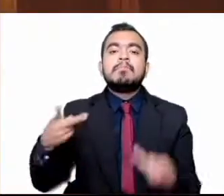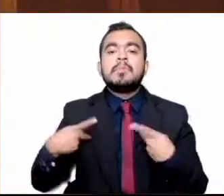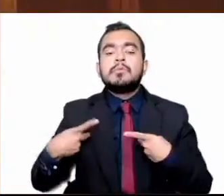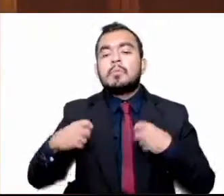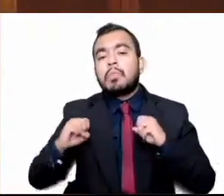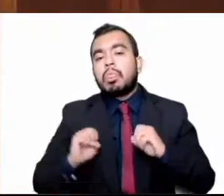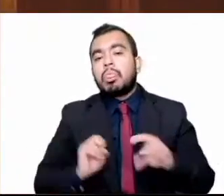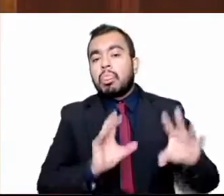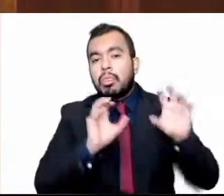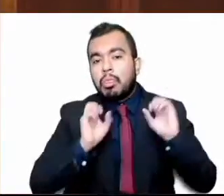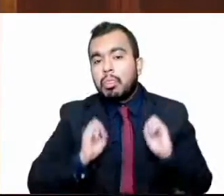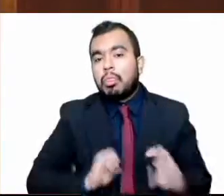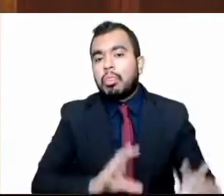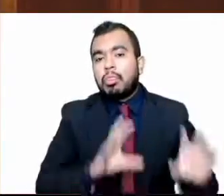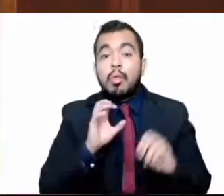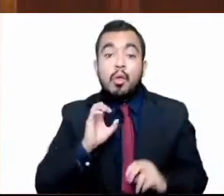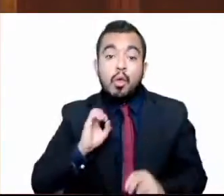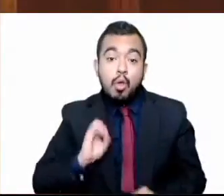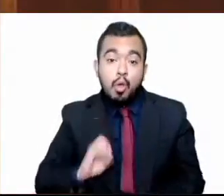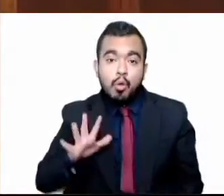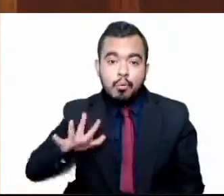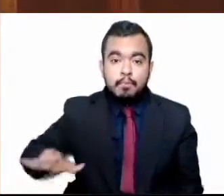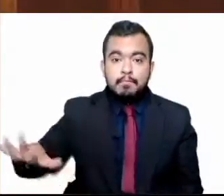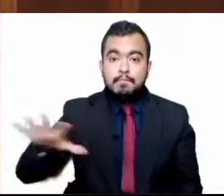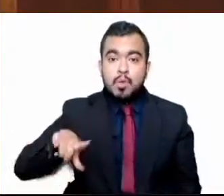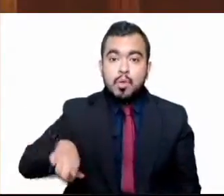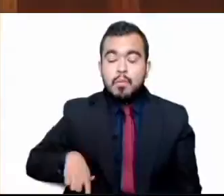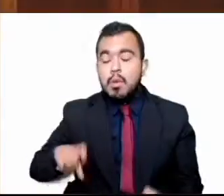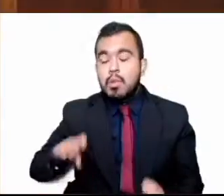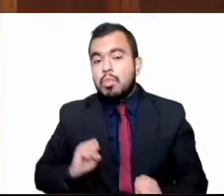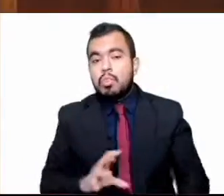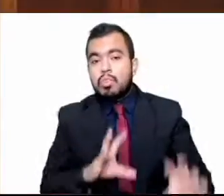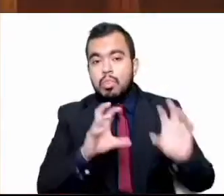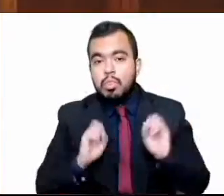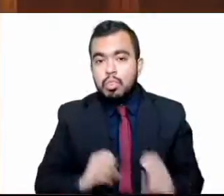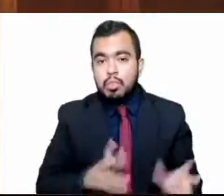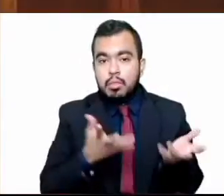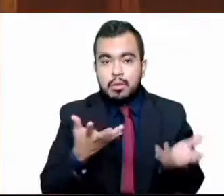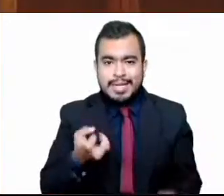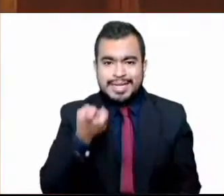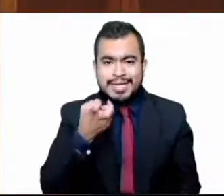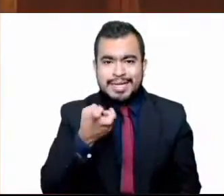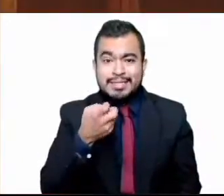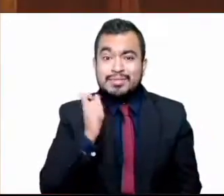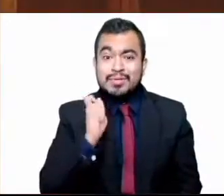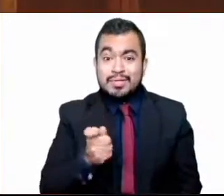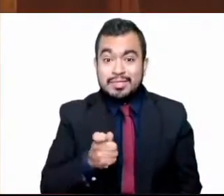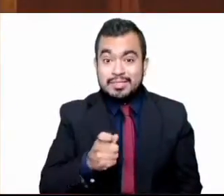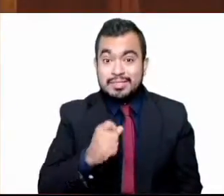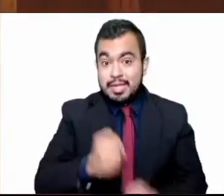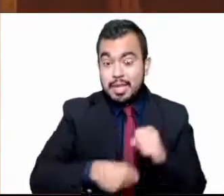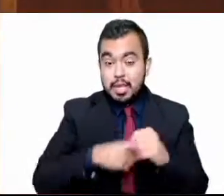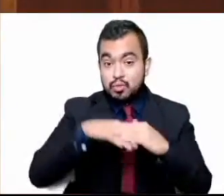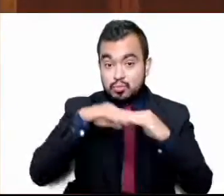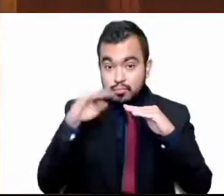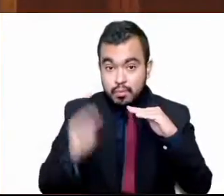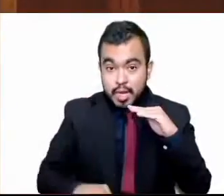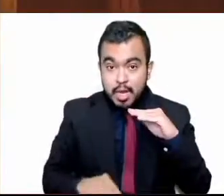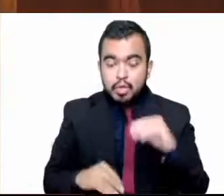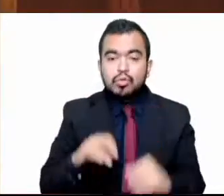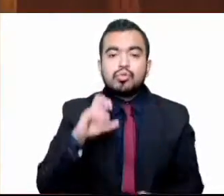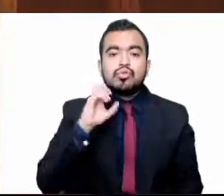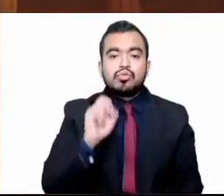menos de las autoridades, una edad de consentimiento menor o el acceso a menores de edad,